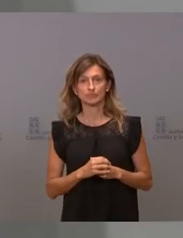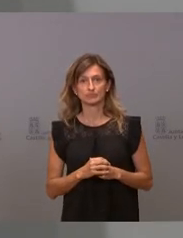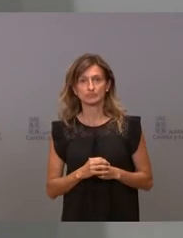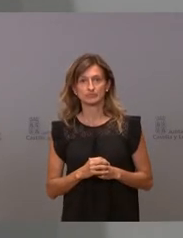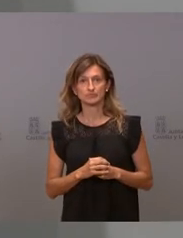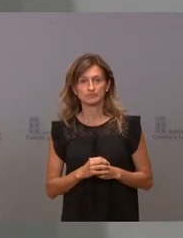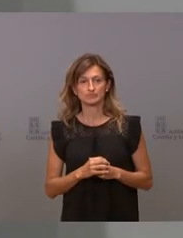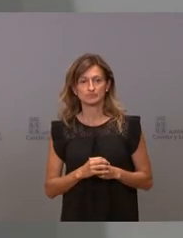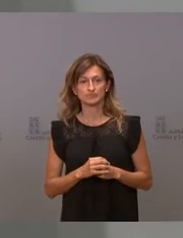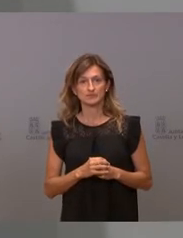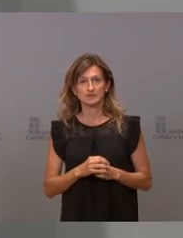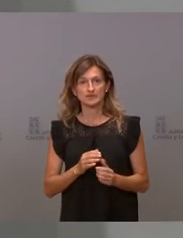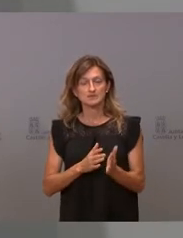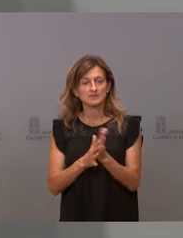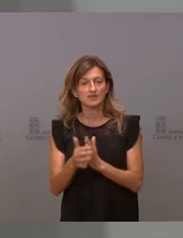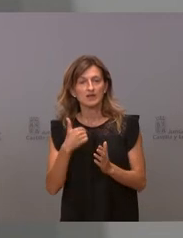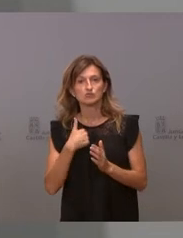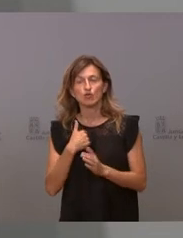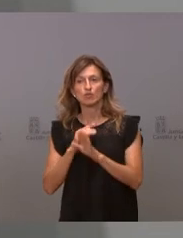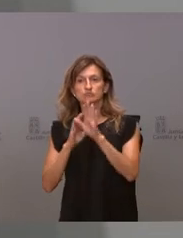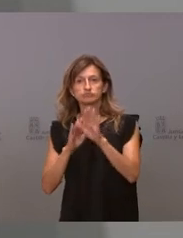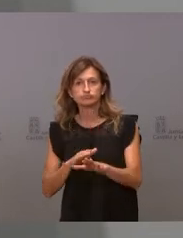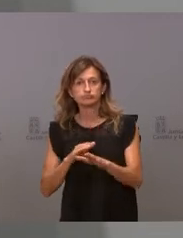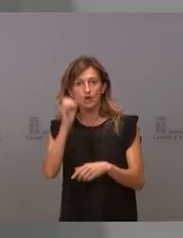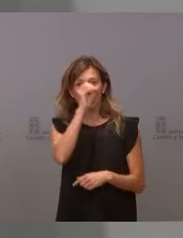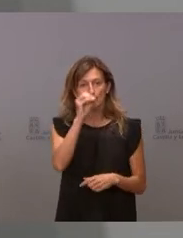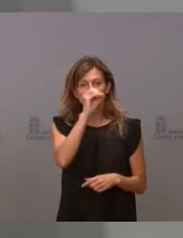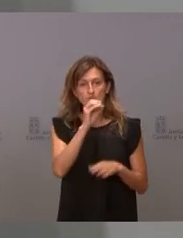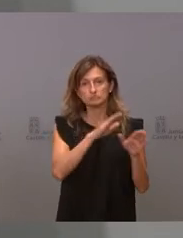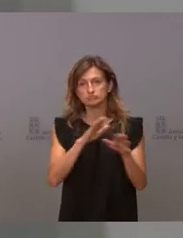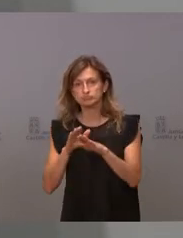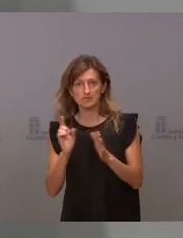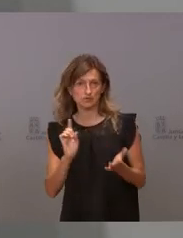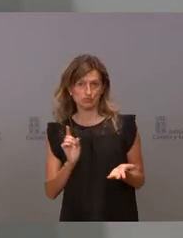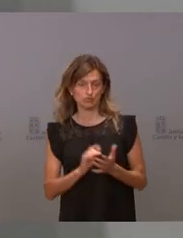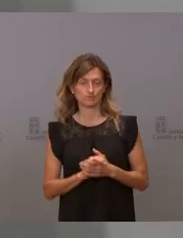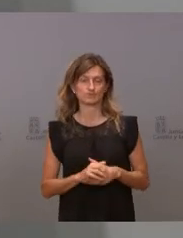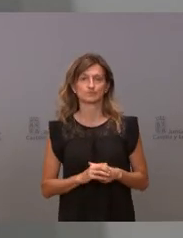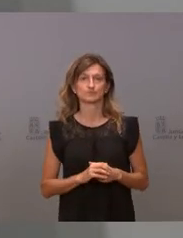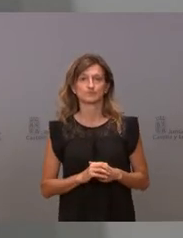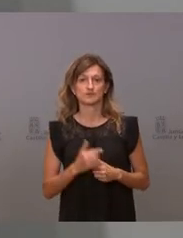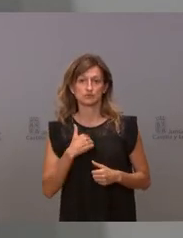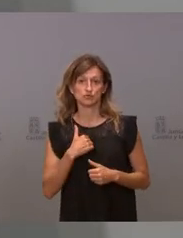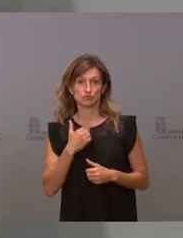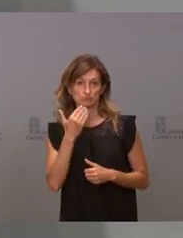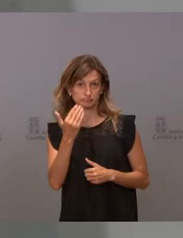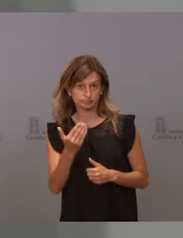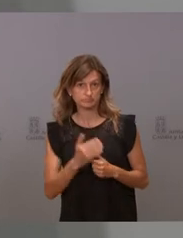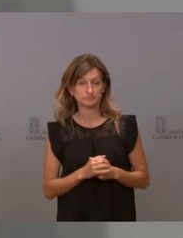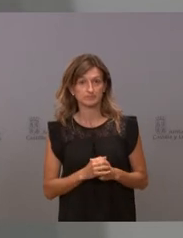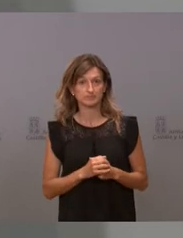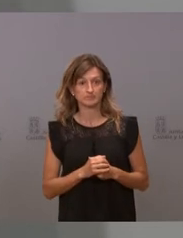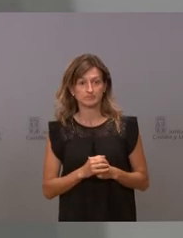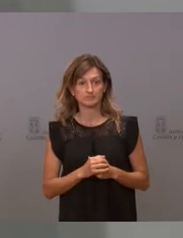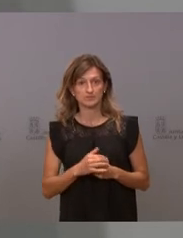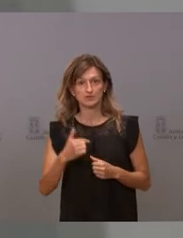Aquí no se trata de lo que yo sería partidario en un ayuntamiento concreto o en una ciudad o en Yo, permítanme, bastante